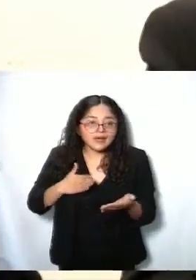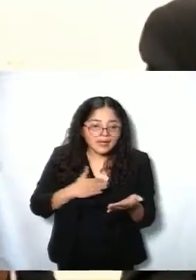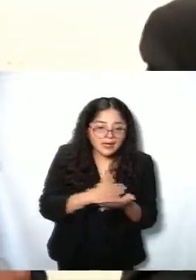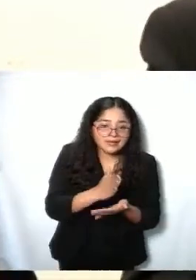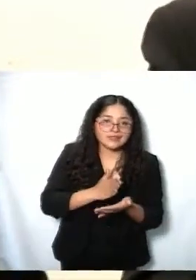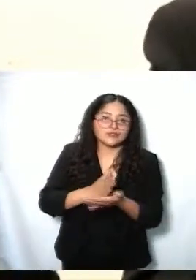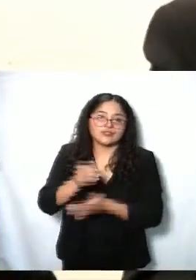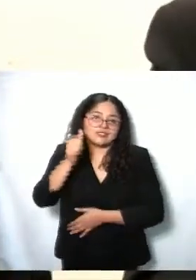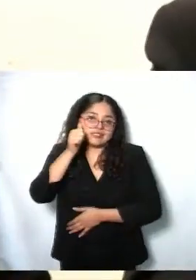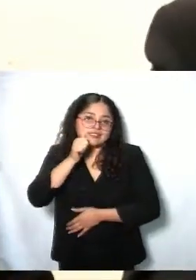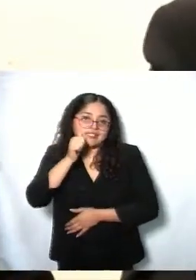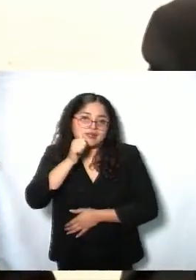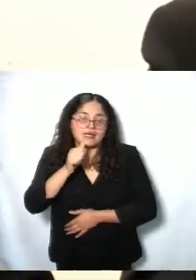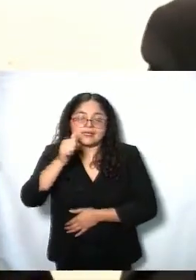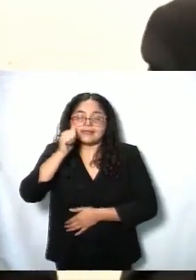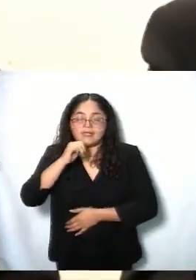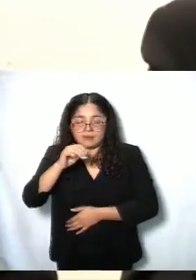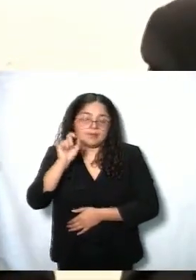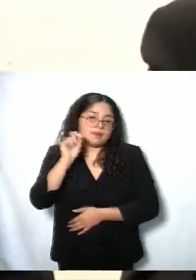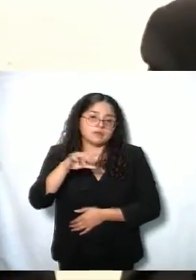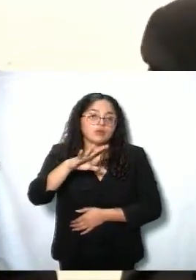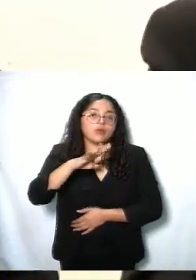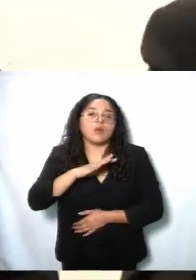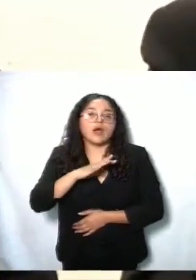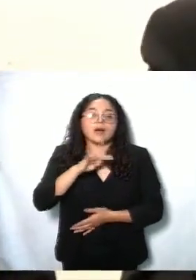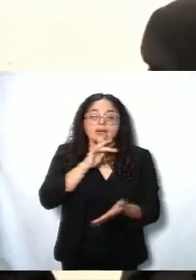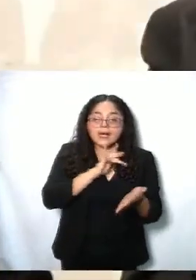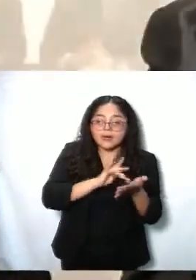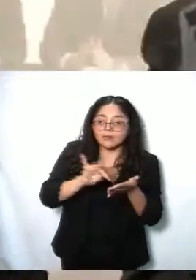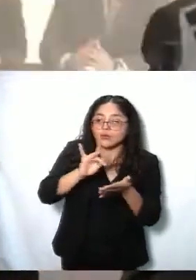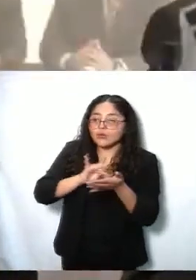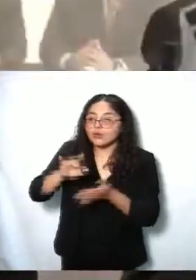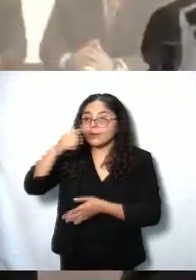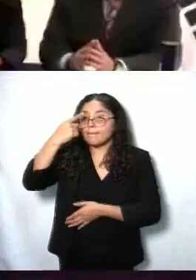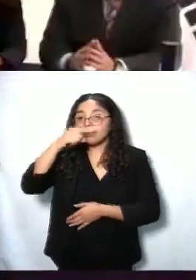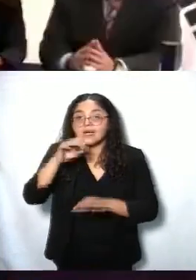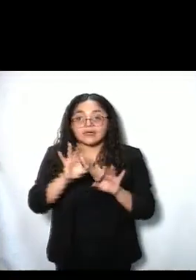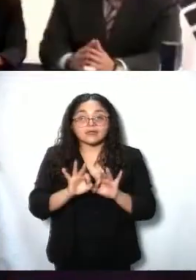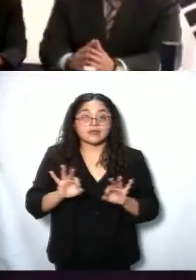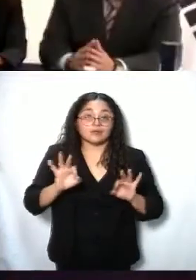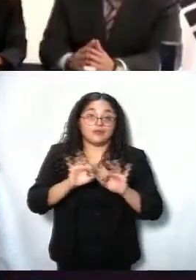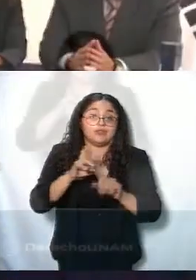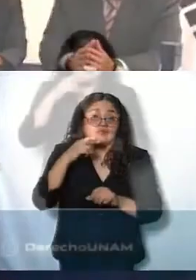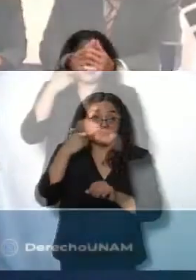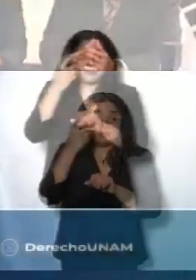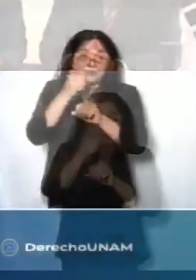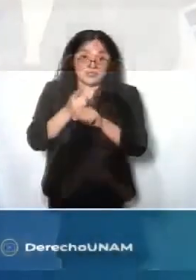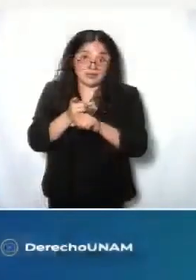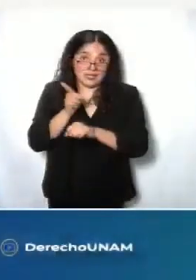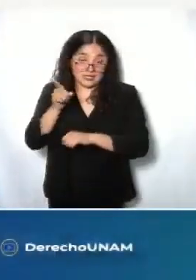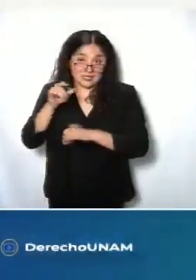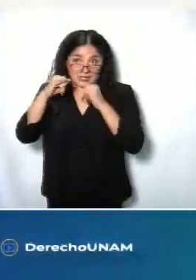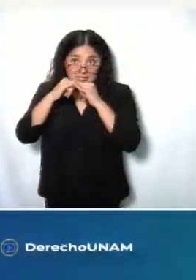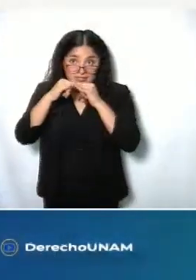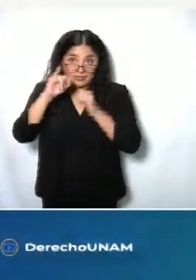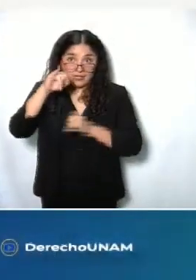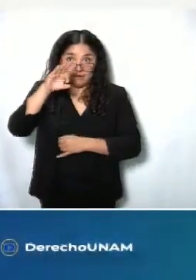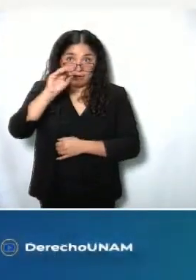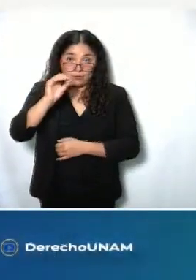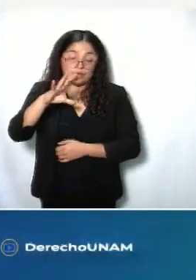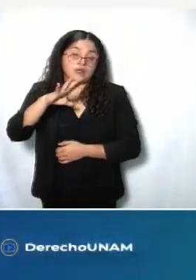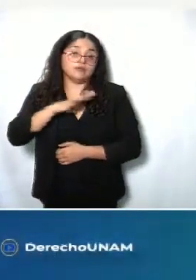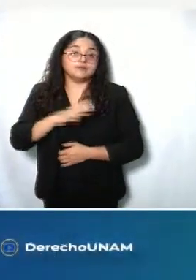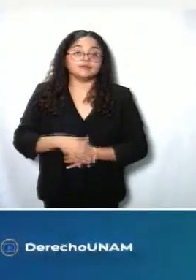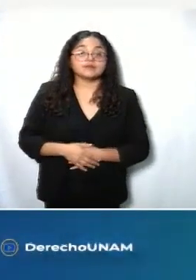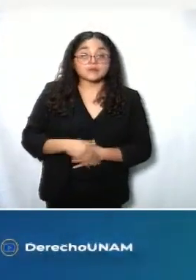donde tendrán todo el apoyo para las importantes responsabilidades que tienen. Y decirles que